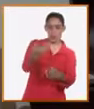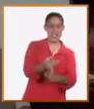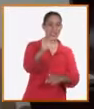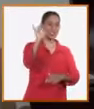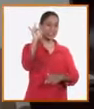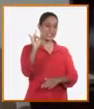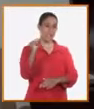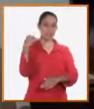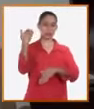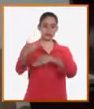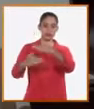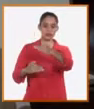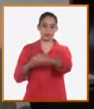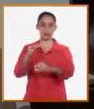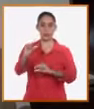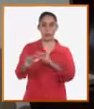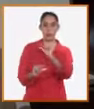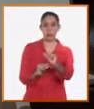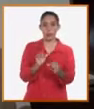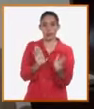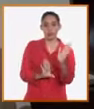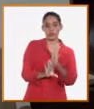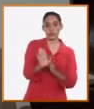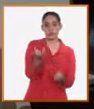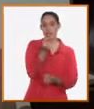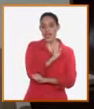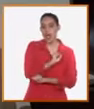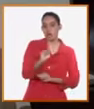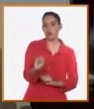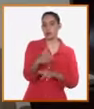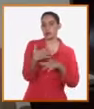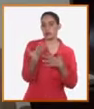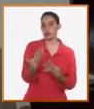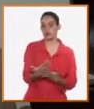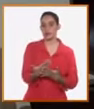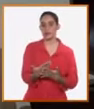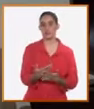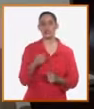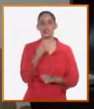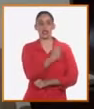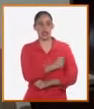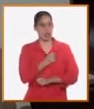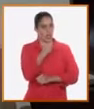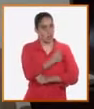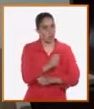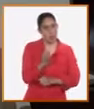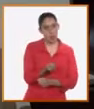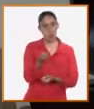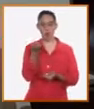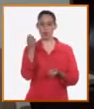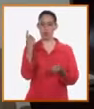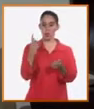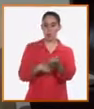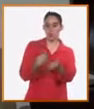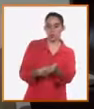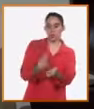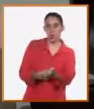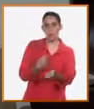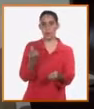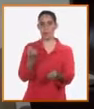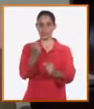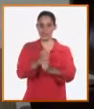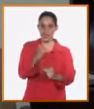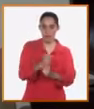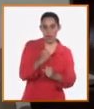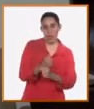que me antecedieron y que han logrado que el amor y la dedicación y la persistencia en el